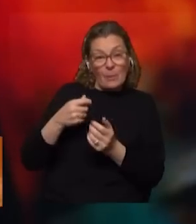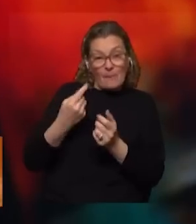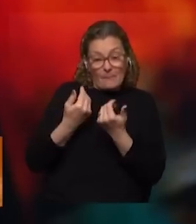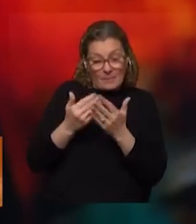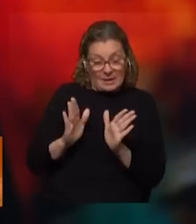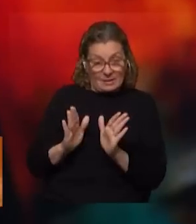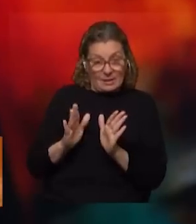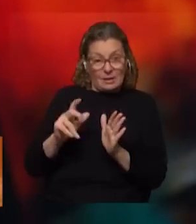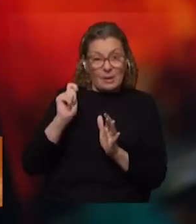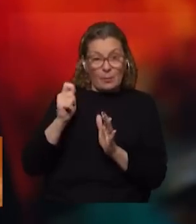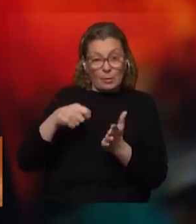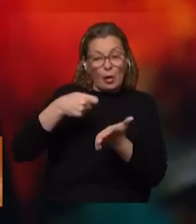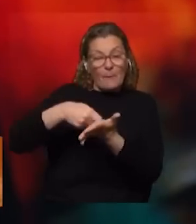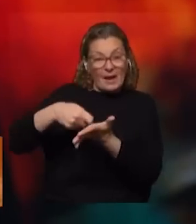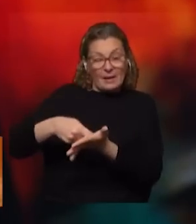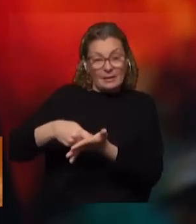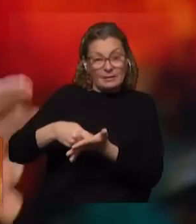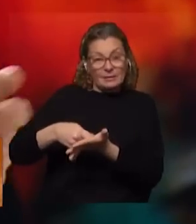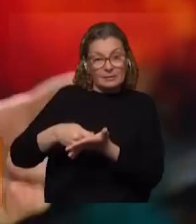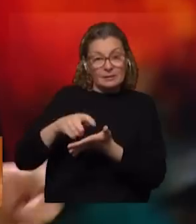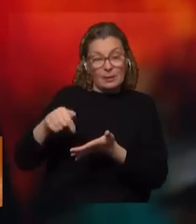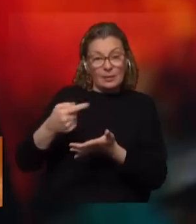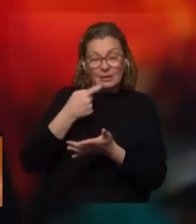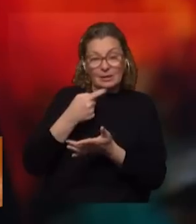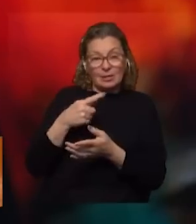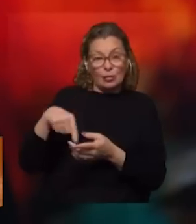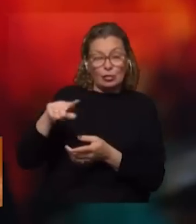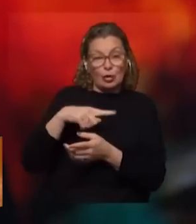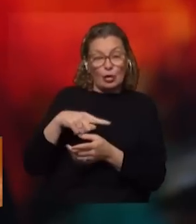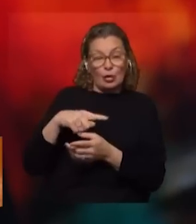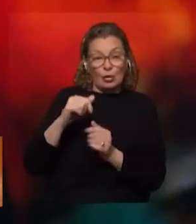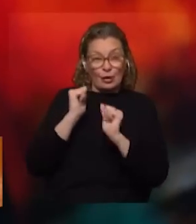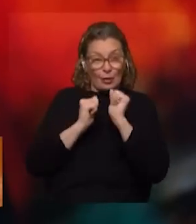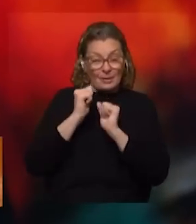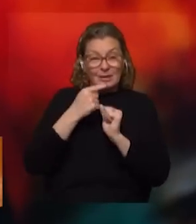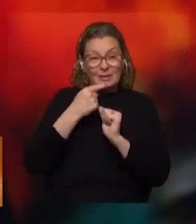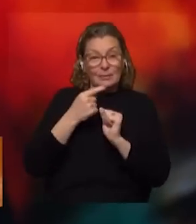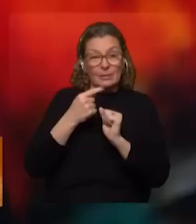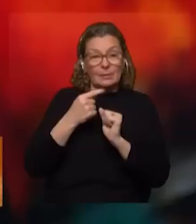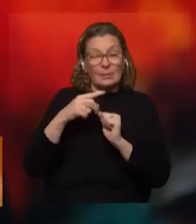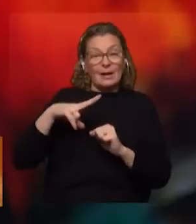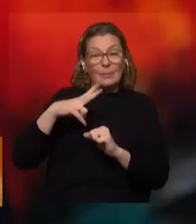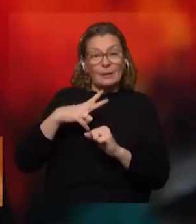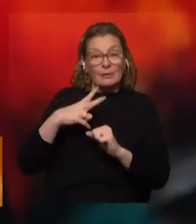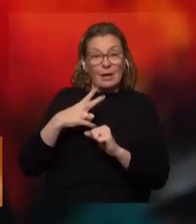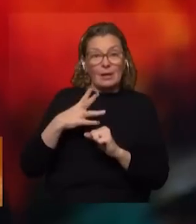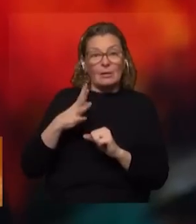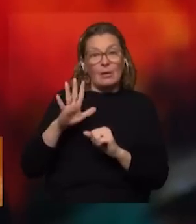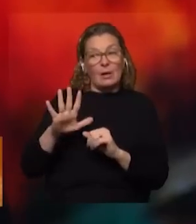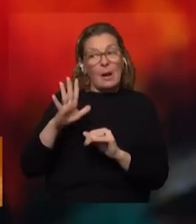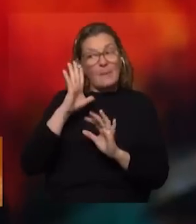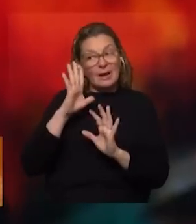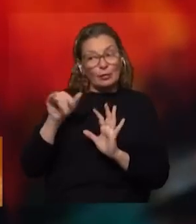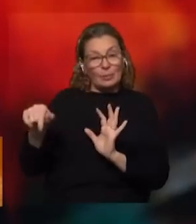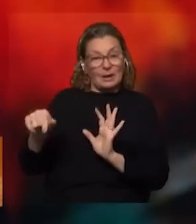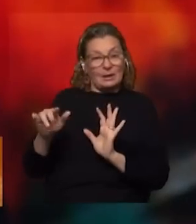y el público le paga, ¿sí? Bajo la excusa, te lo dicen todos los economistas liberales, que es para que el privado toma el riesgo el problema es que cuando hace